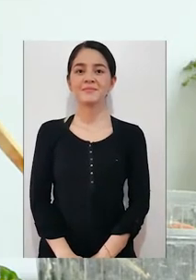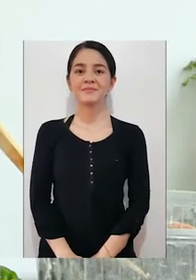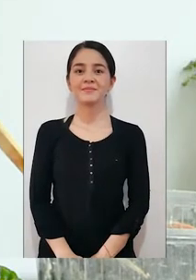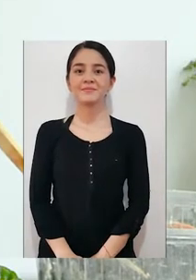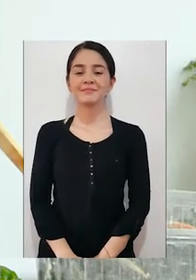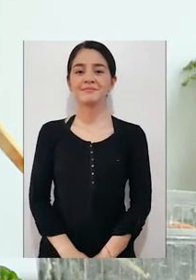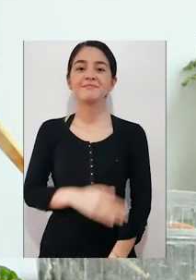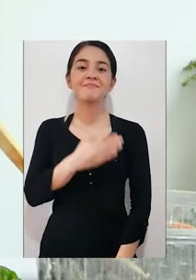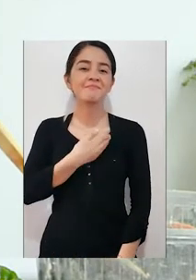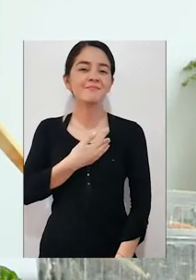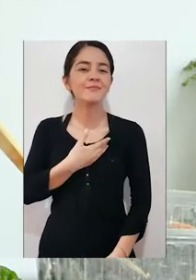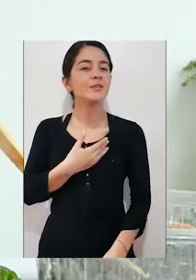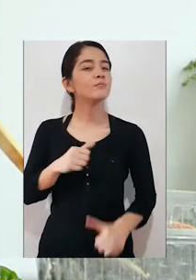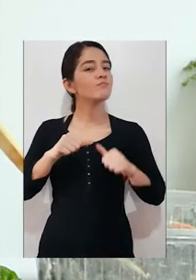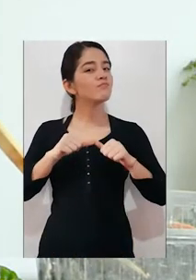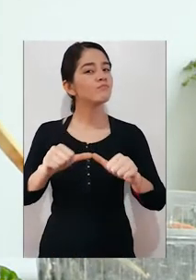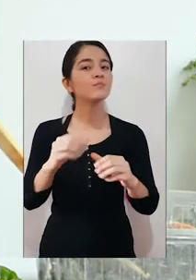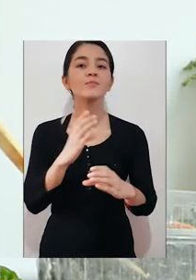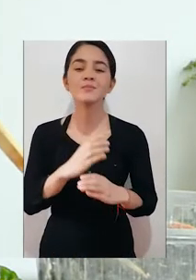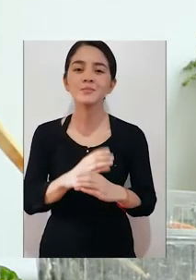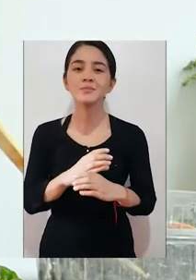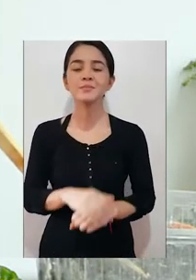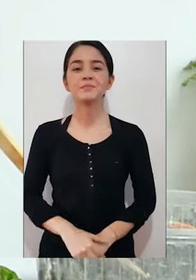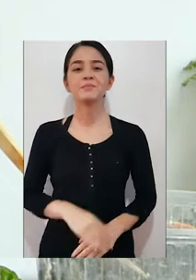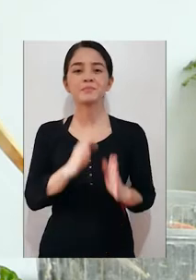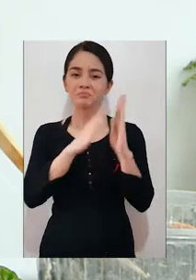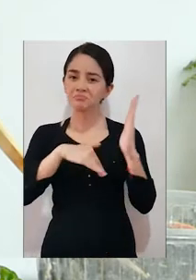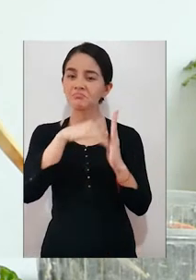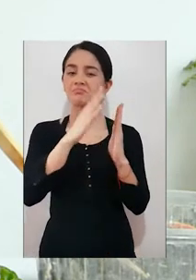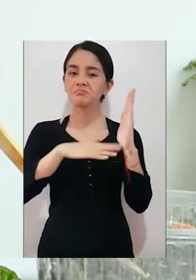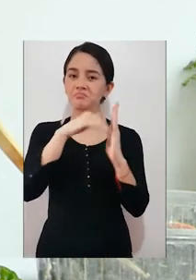tener siempre cuidado. Vamos pintando